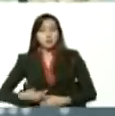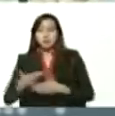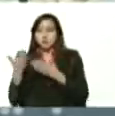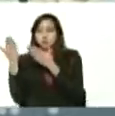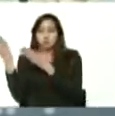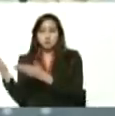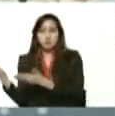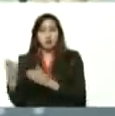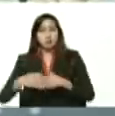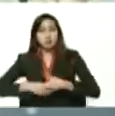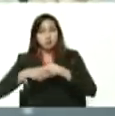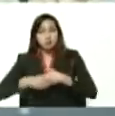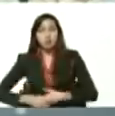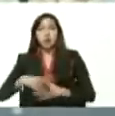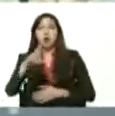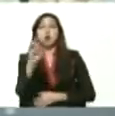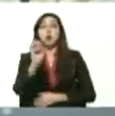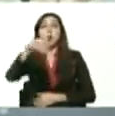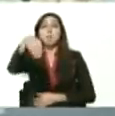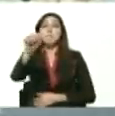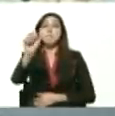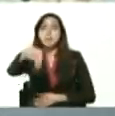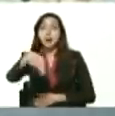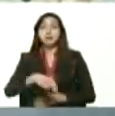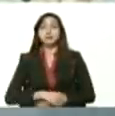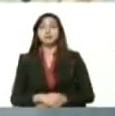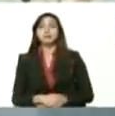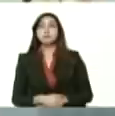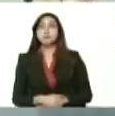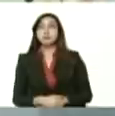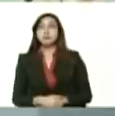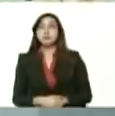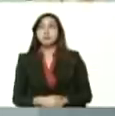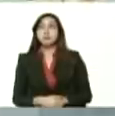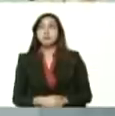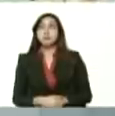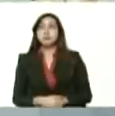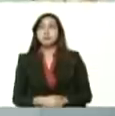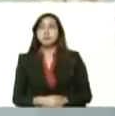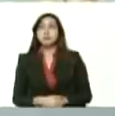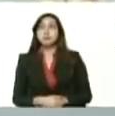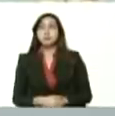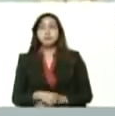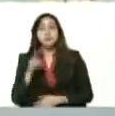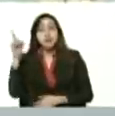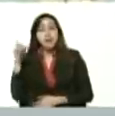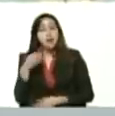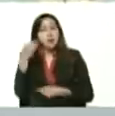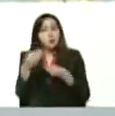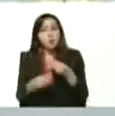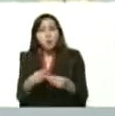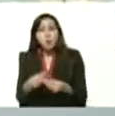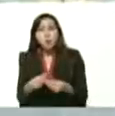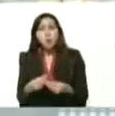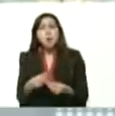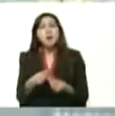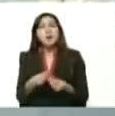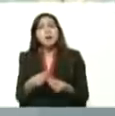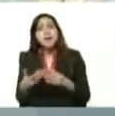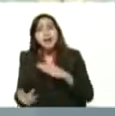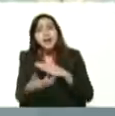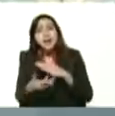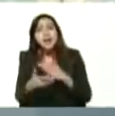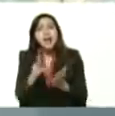Román Maniglia. Allá vamos a ver las nuevas aplicaciones para dispositivos